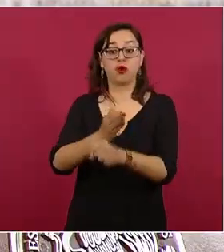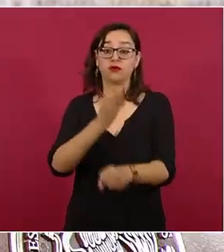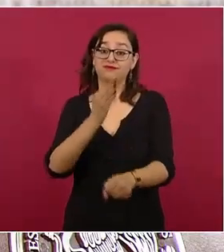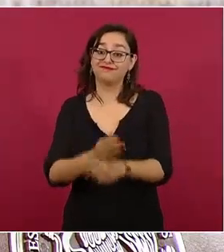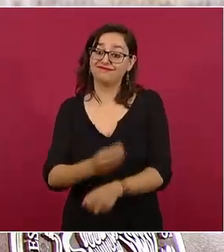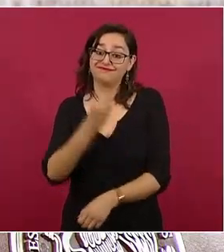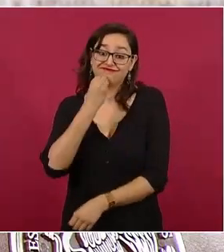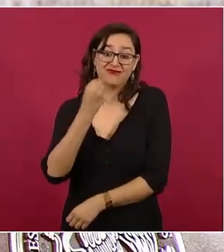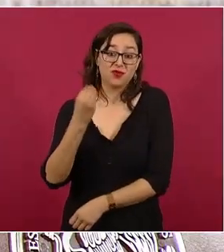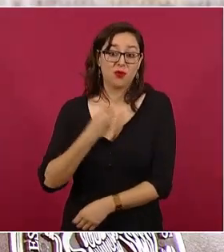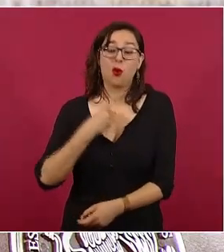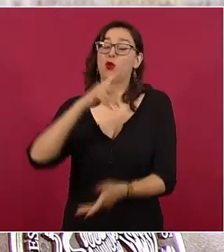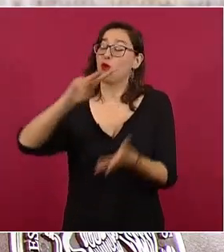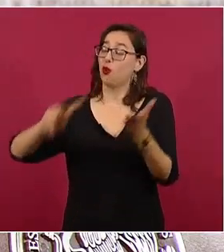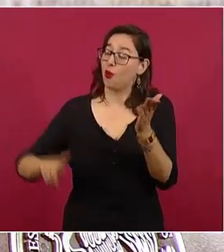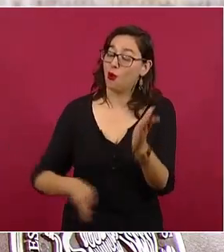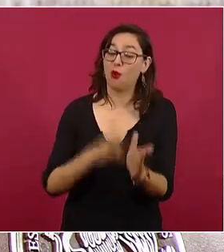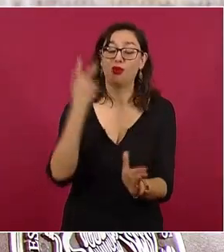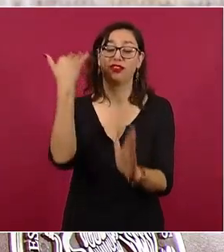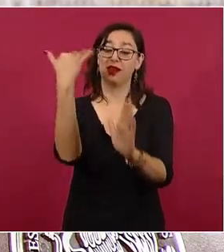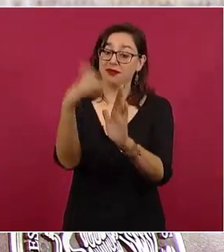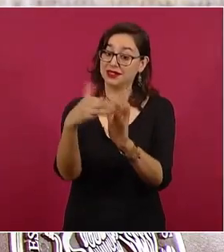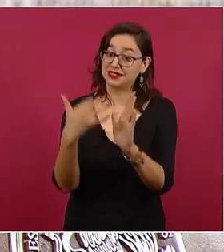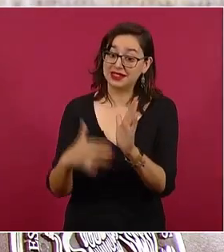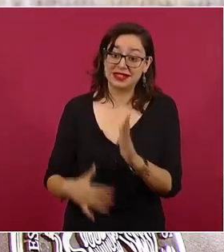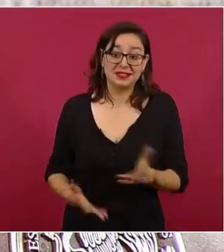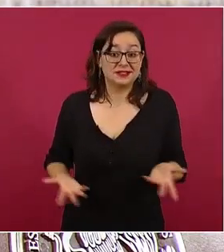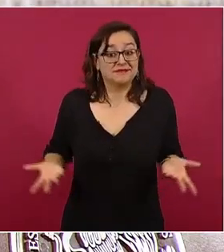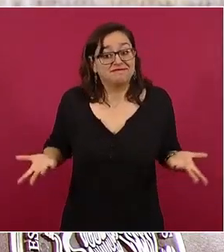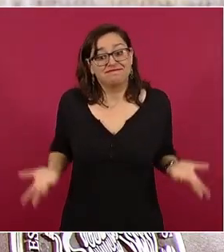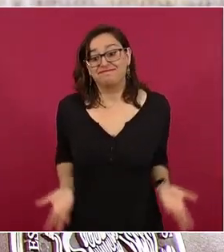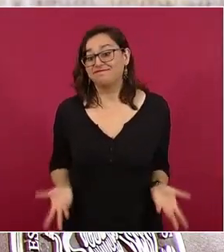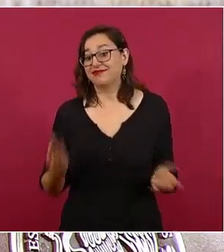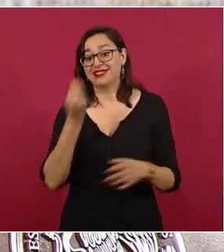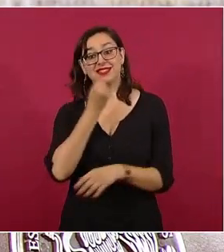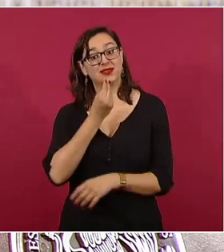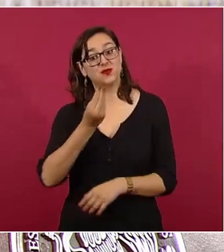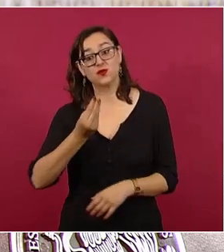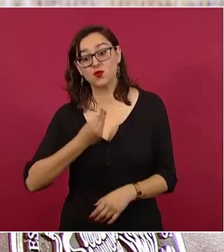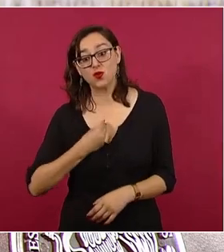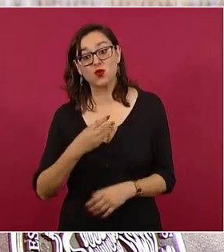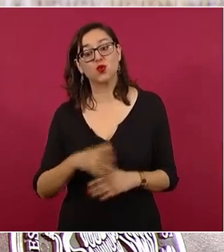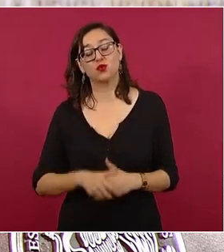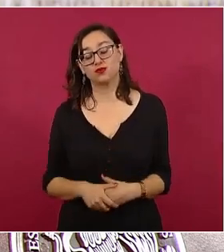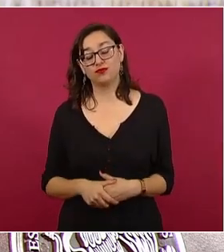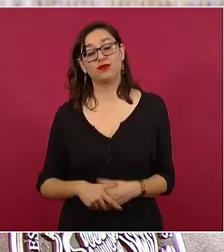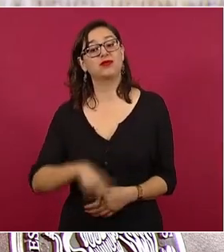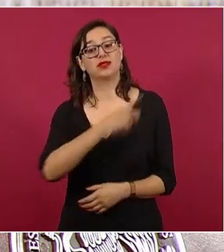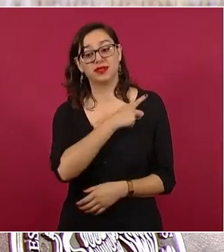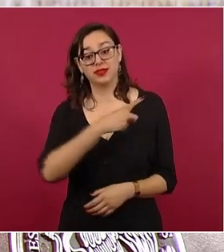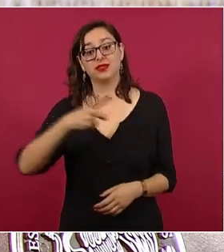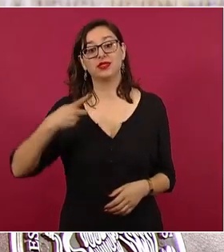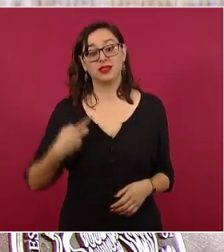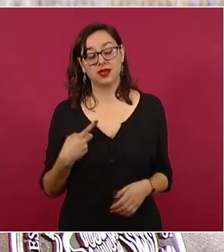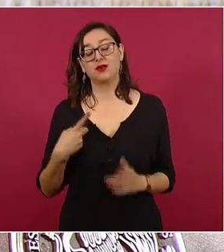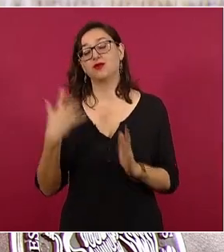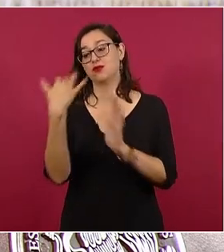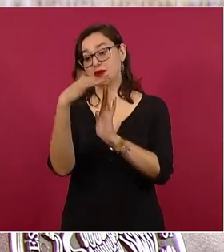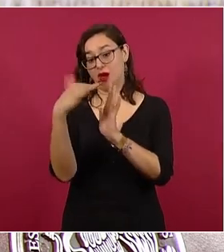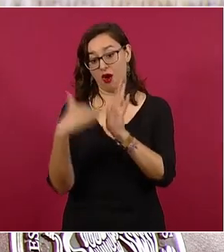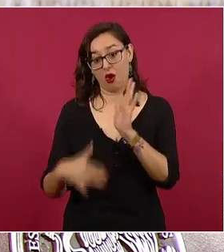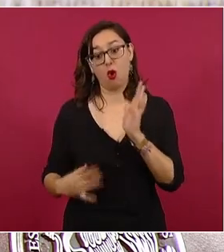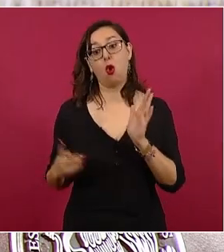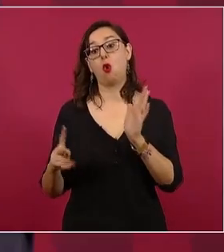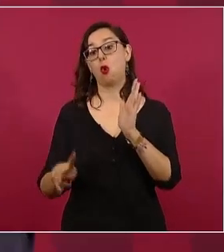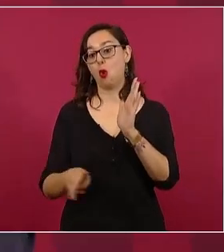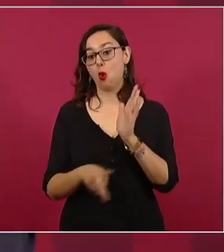modo, o sea, ni modo, porque ya hemos quedado. Yo